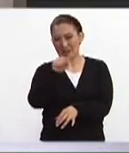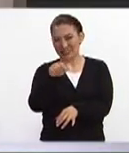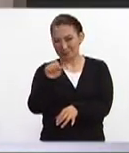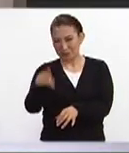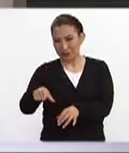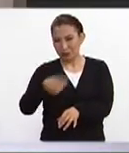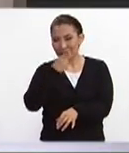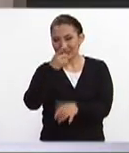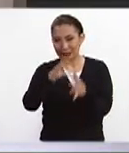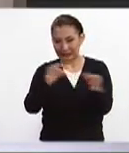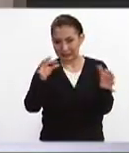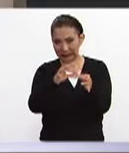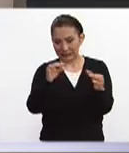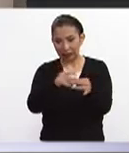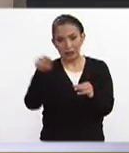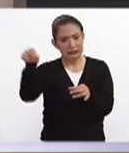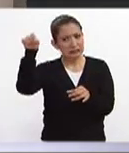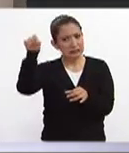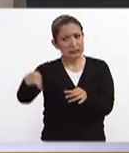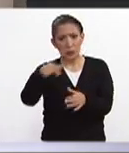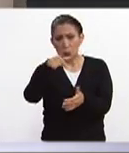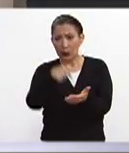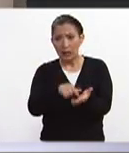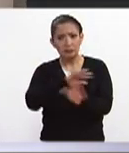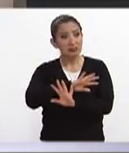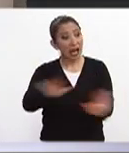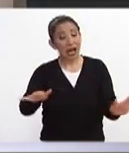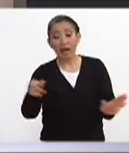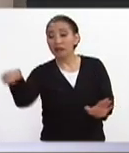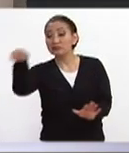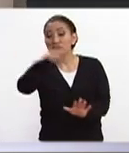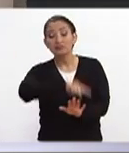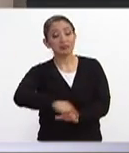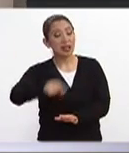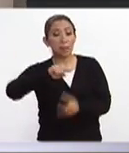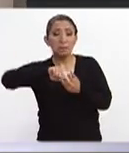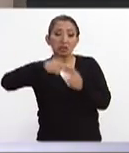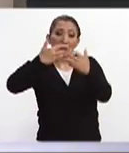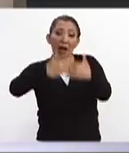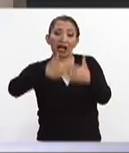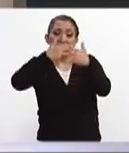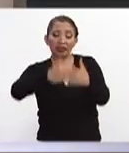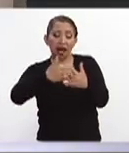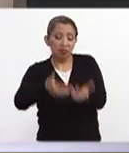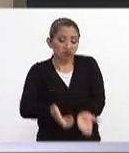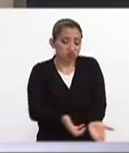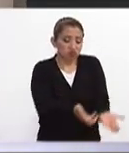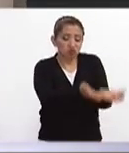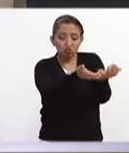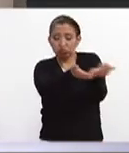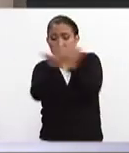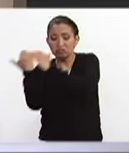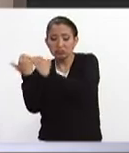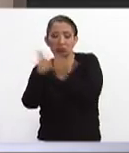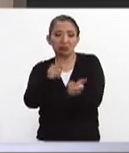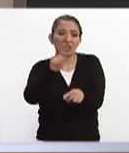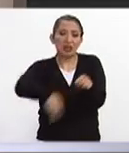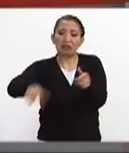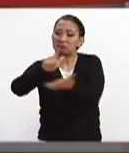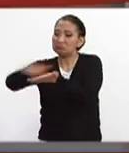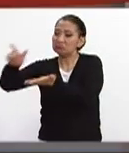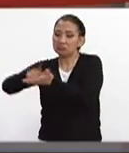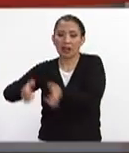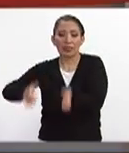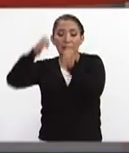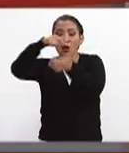como le dimos cuenta estuvo justo en el momento en que ya los trascabos comenzaron a remover los escombros de este edificio